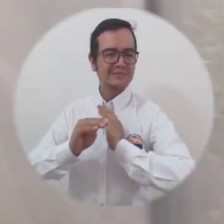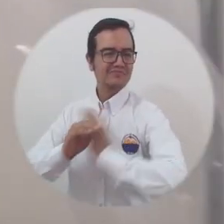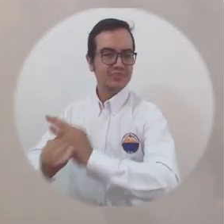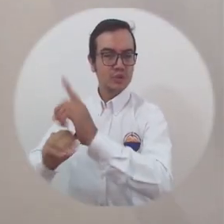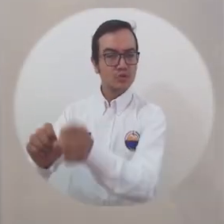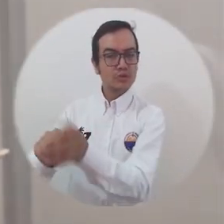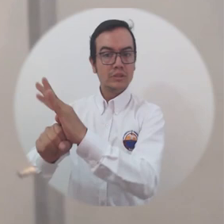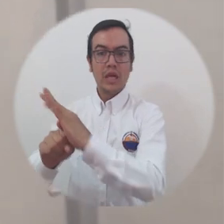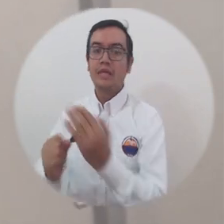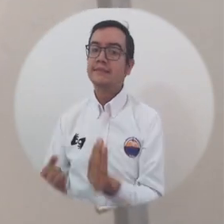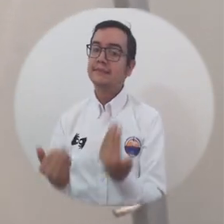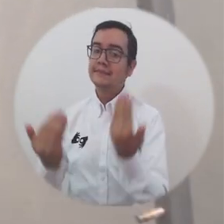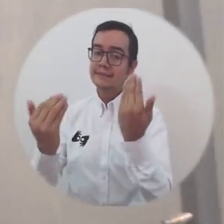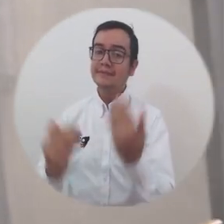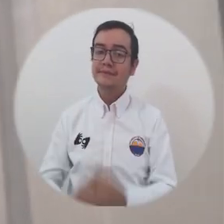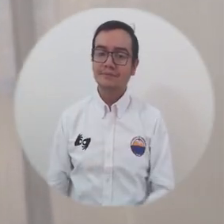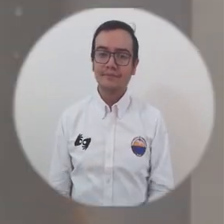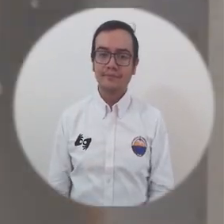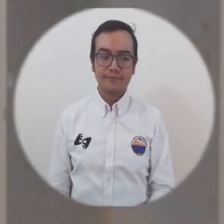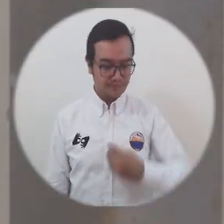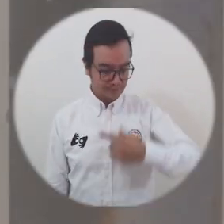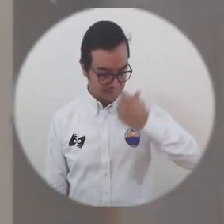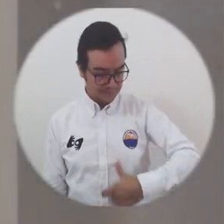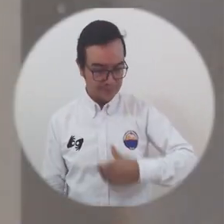propagación del virus tendrá un valor superior.